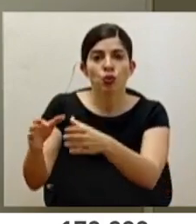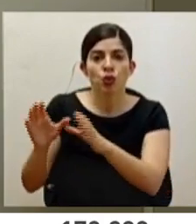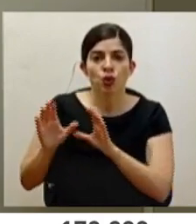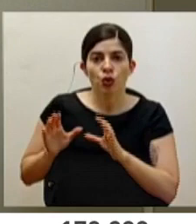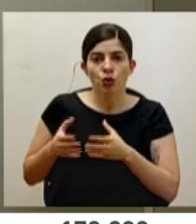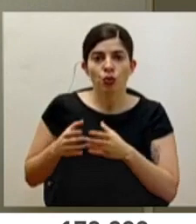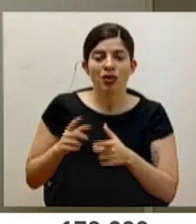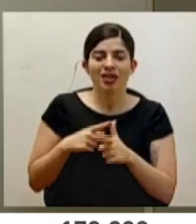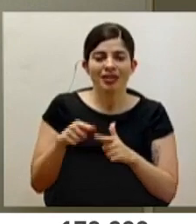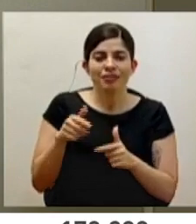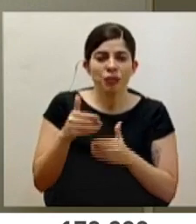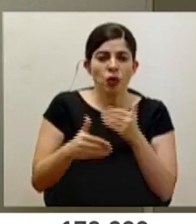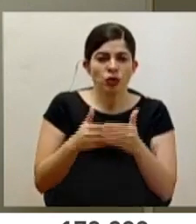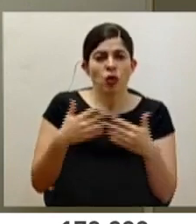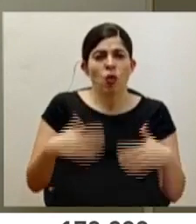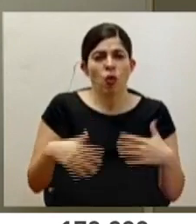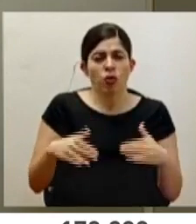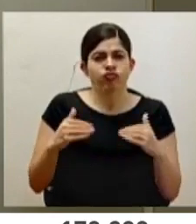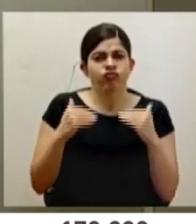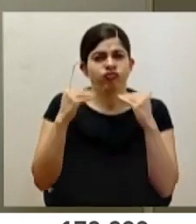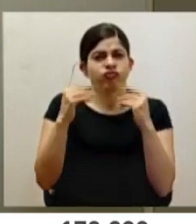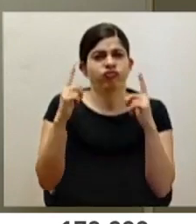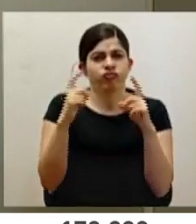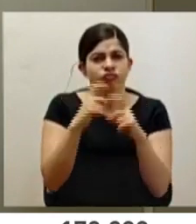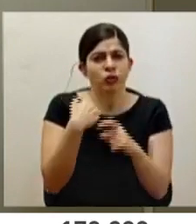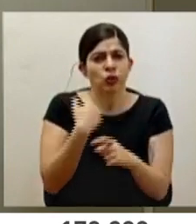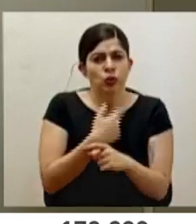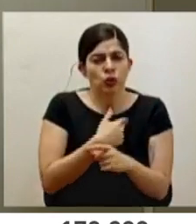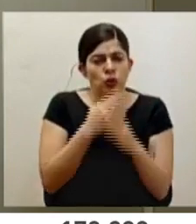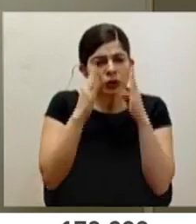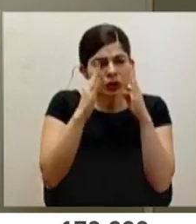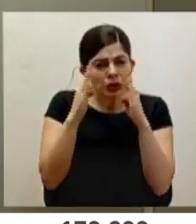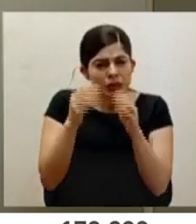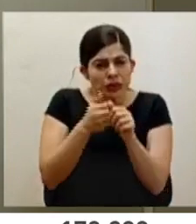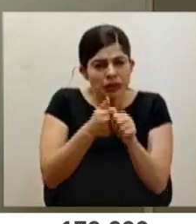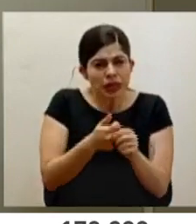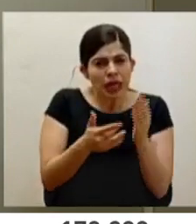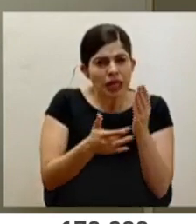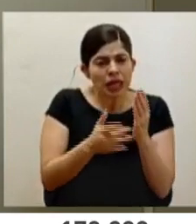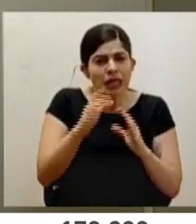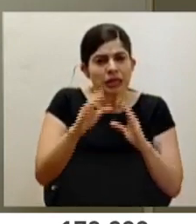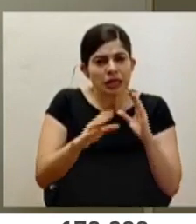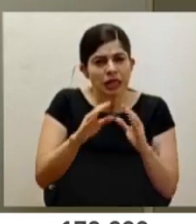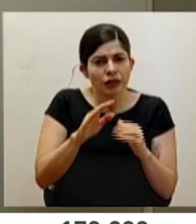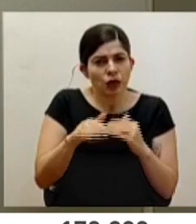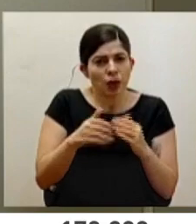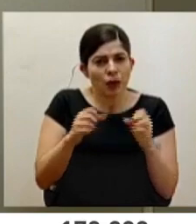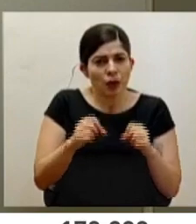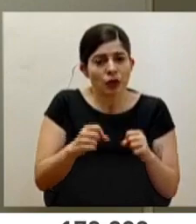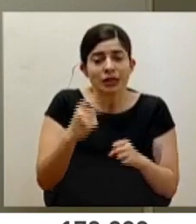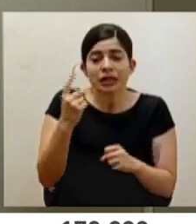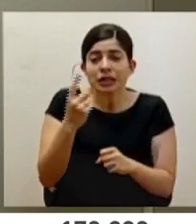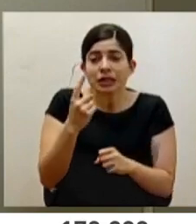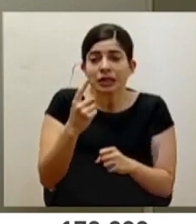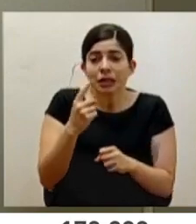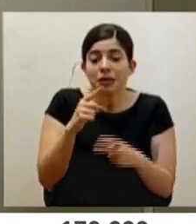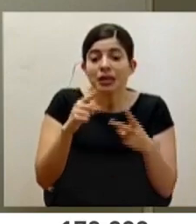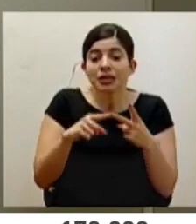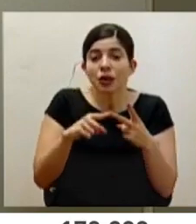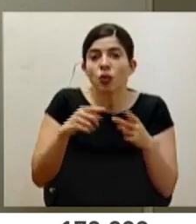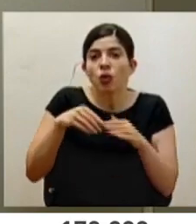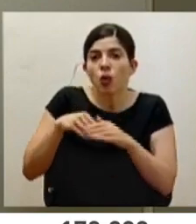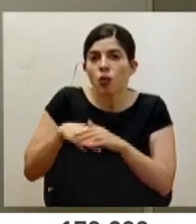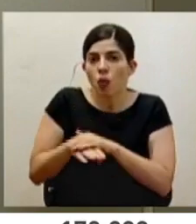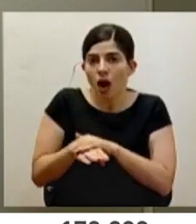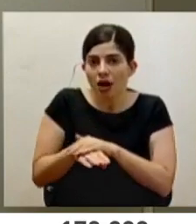entonces, es un proceso muy complejo que estamos atendiendo de la forma más técnica y científicamente posible. Siempre hay que guardar la segunda dosis.